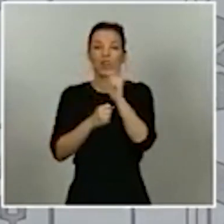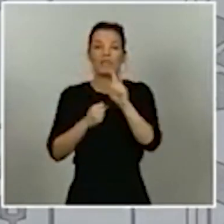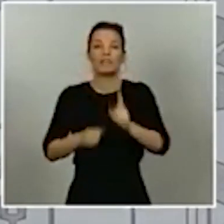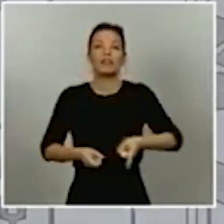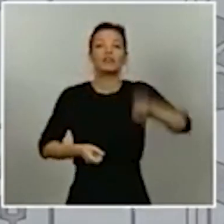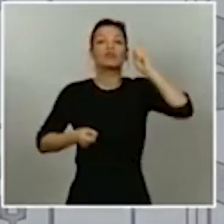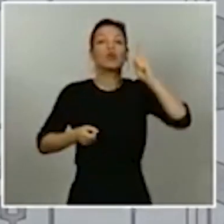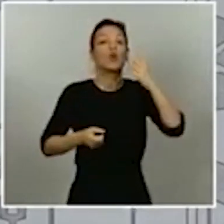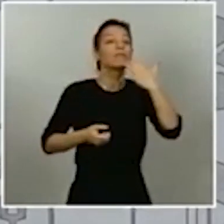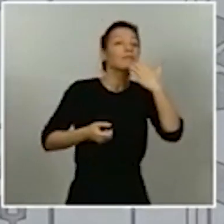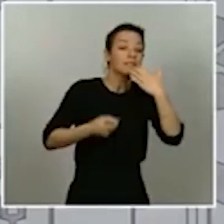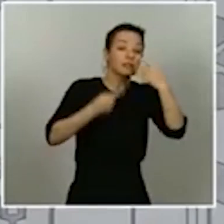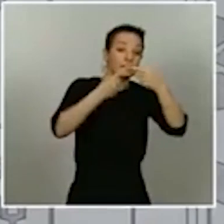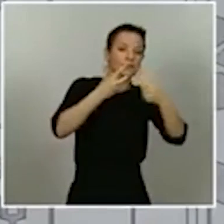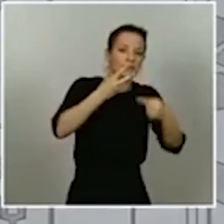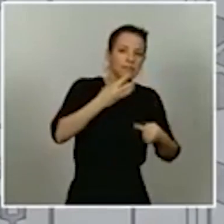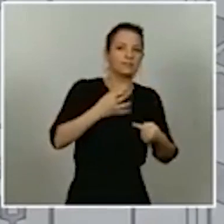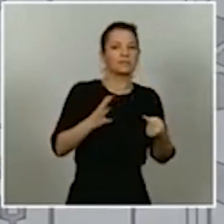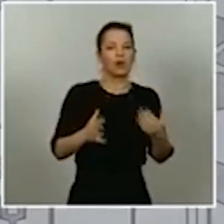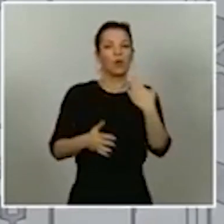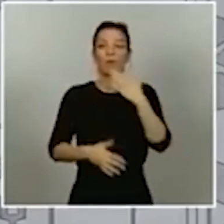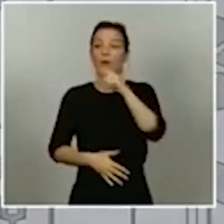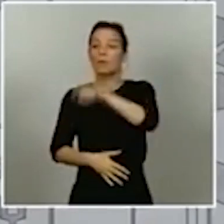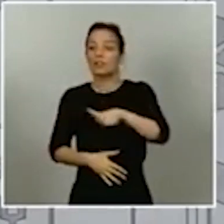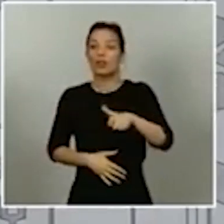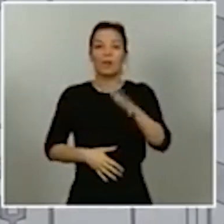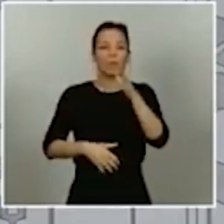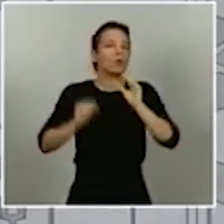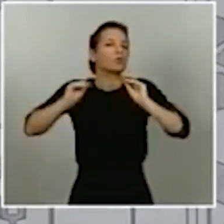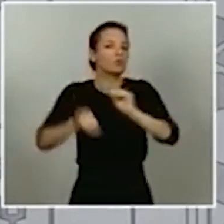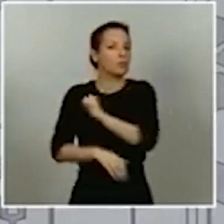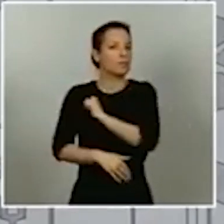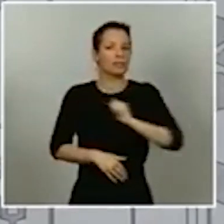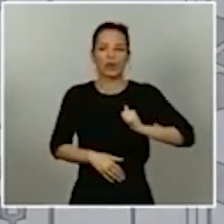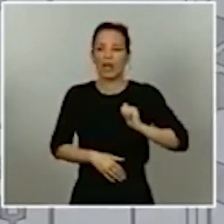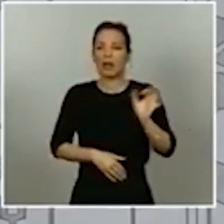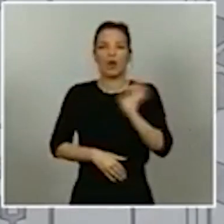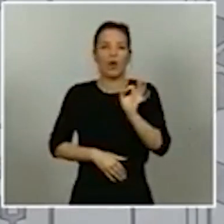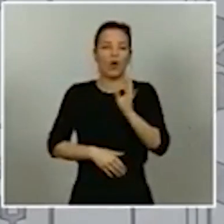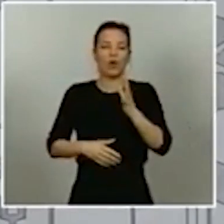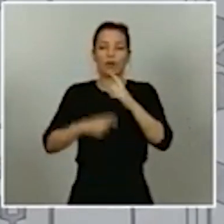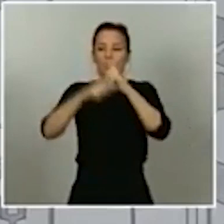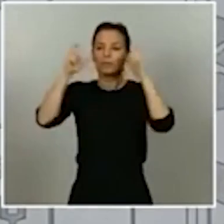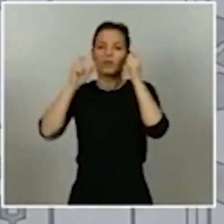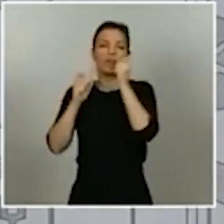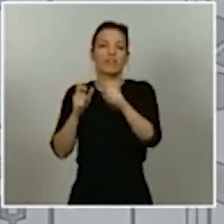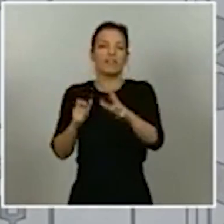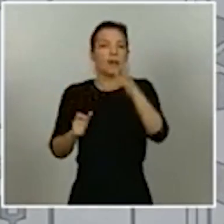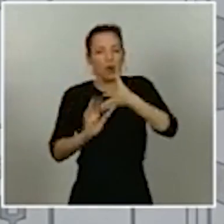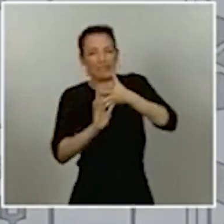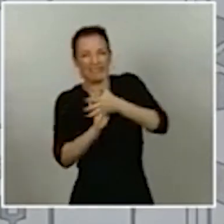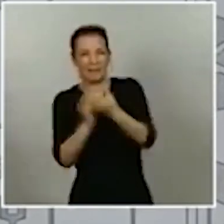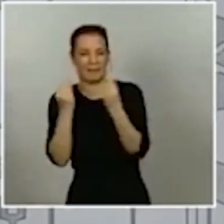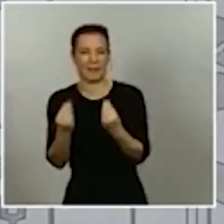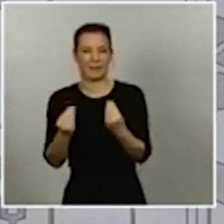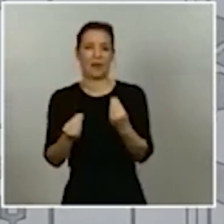digamos, esa posibilidad de no utilizarla por sus condiciones personales o en qué momentos pueden no utilizarla. Yo creo